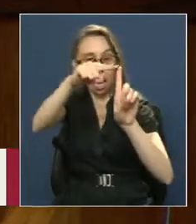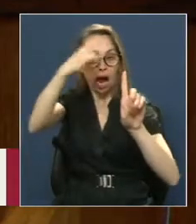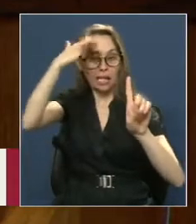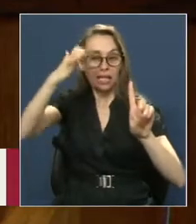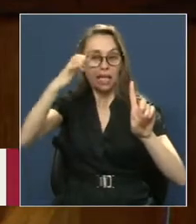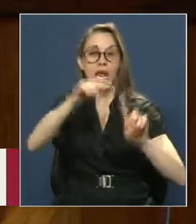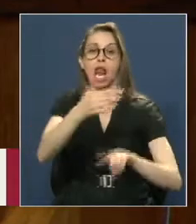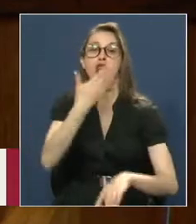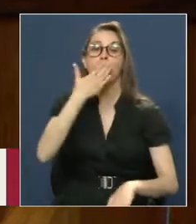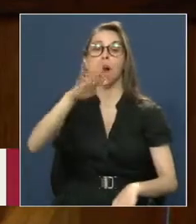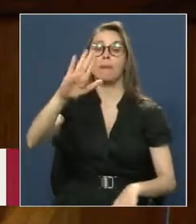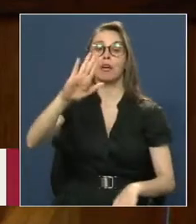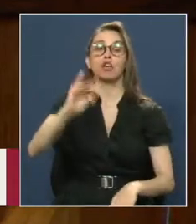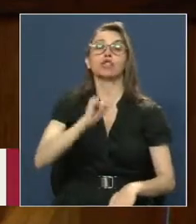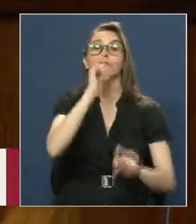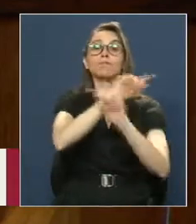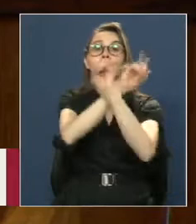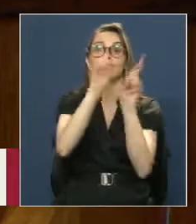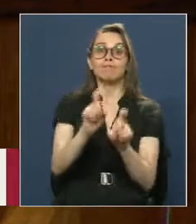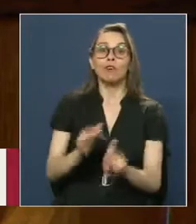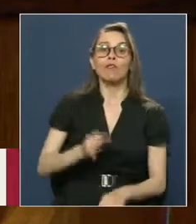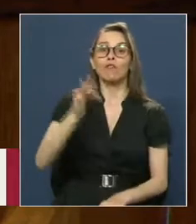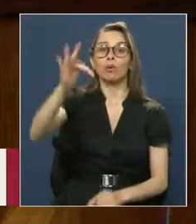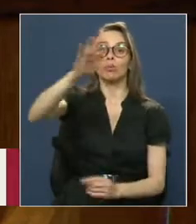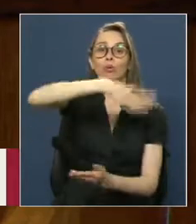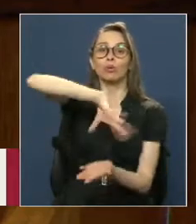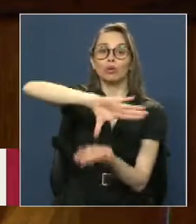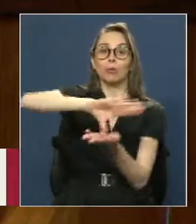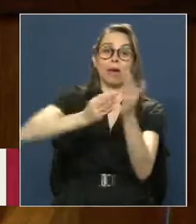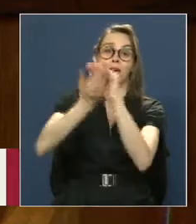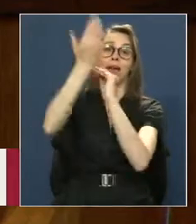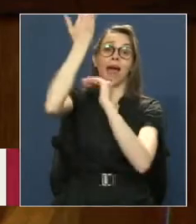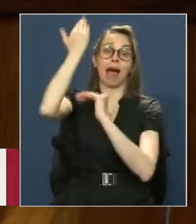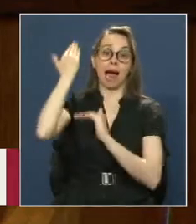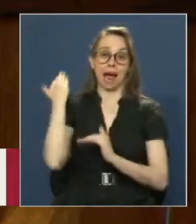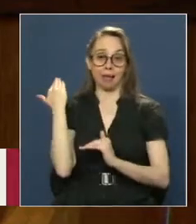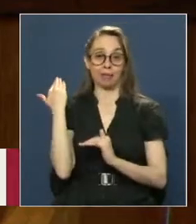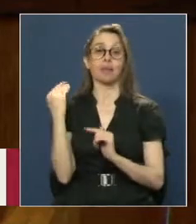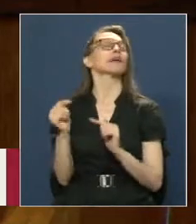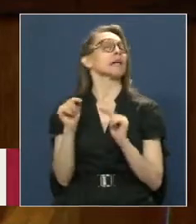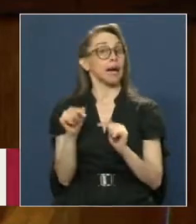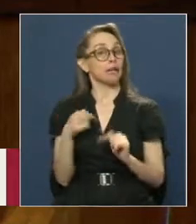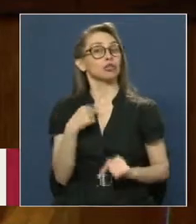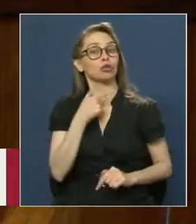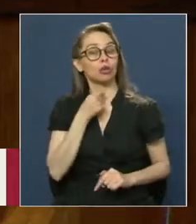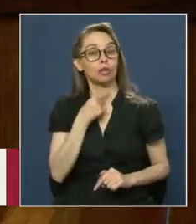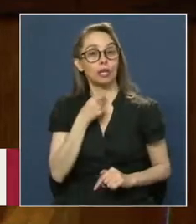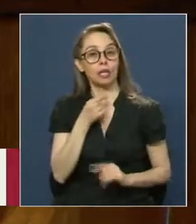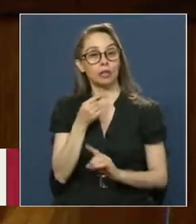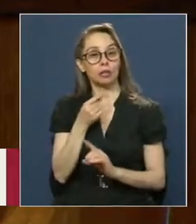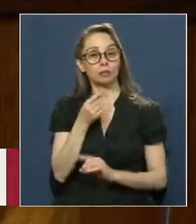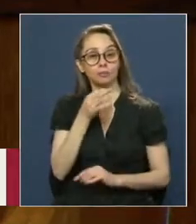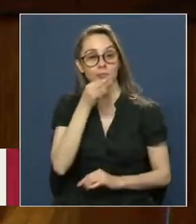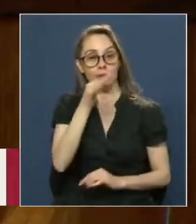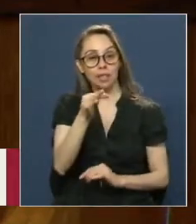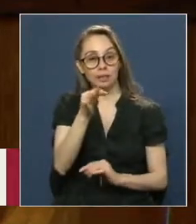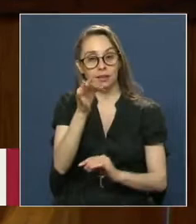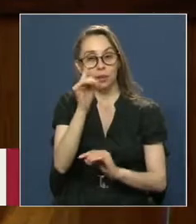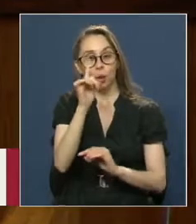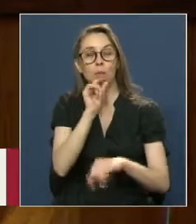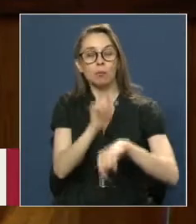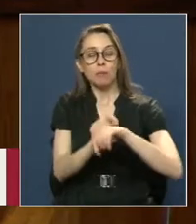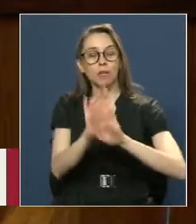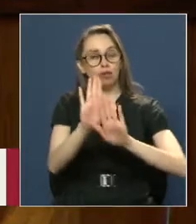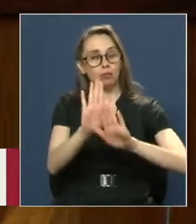sería lo mejor Para un incierto futuro De nuestro país Y es en esto último En donde quiero Hacer un énfasis Y detenerme Por un